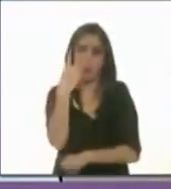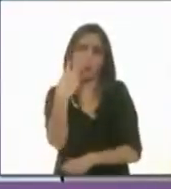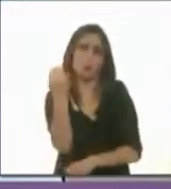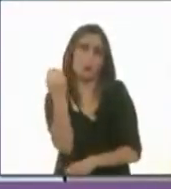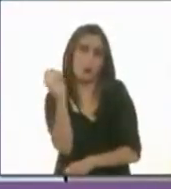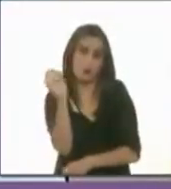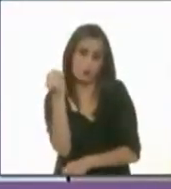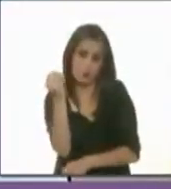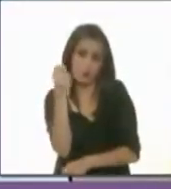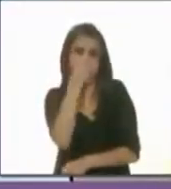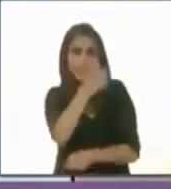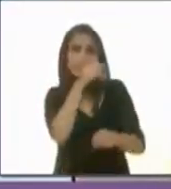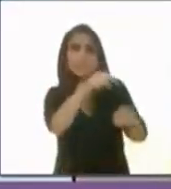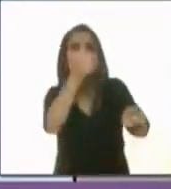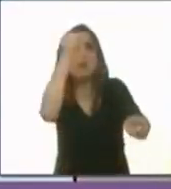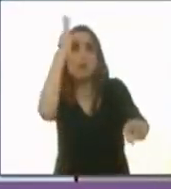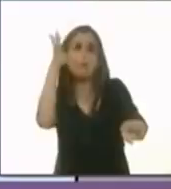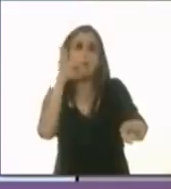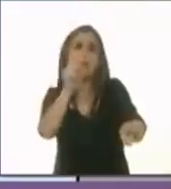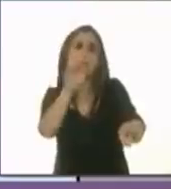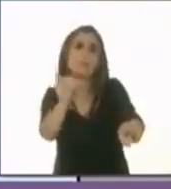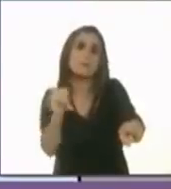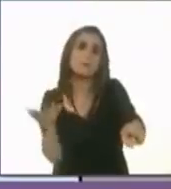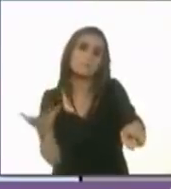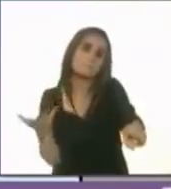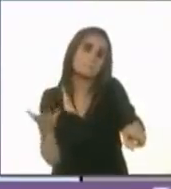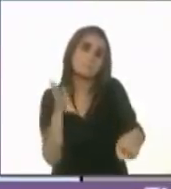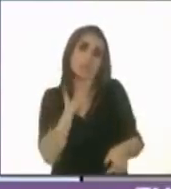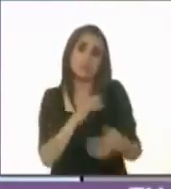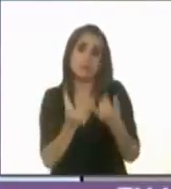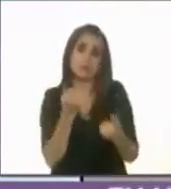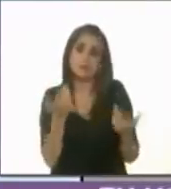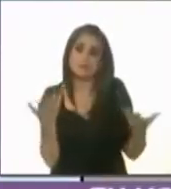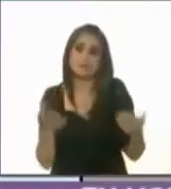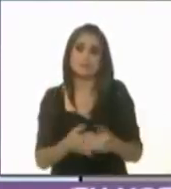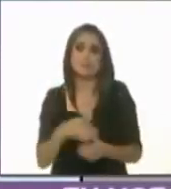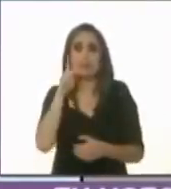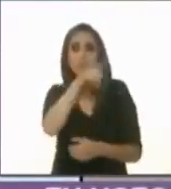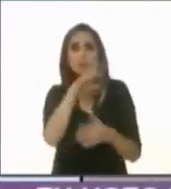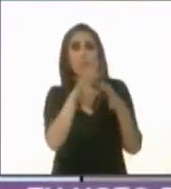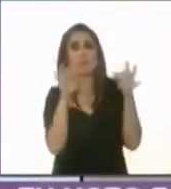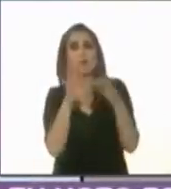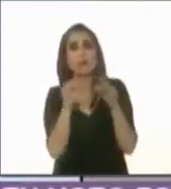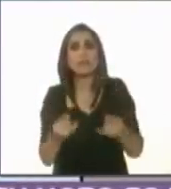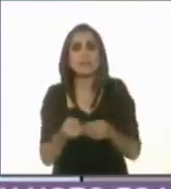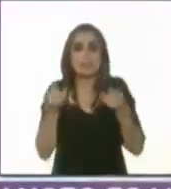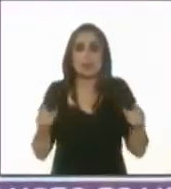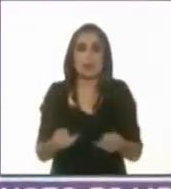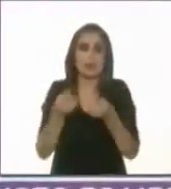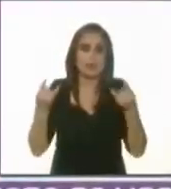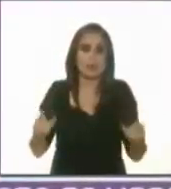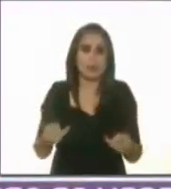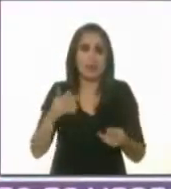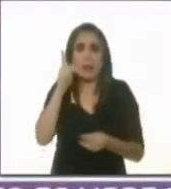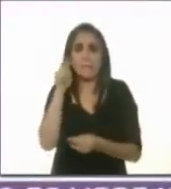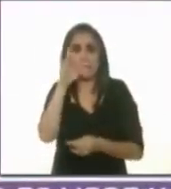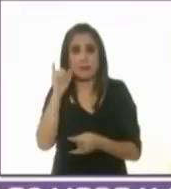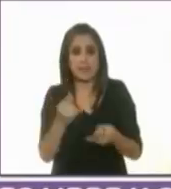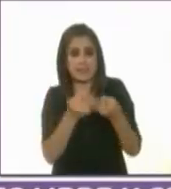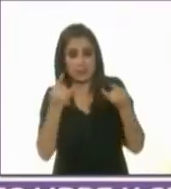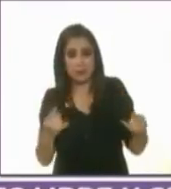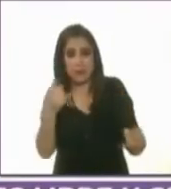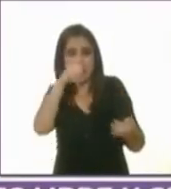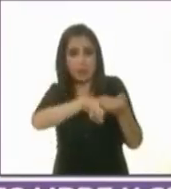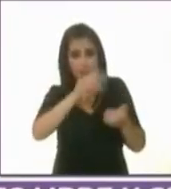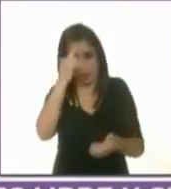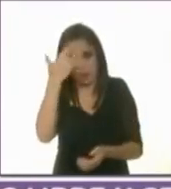y eso se te olvida como PRIista, desafortunadamente. No, sí, pero estás hablando de la historia. La historia del PRI es la masacre del 2 de